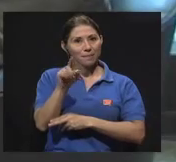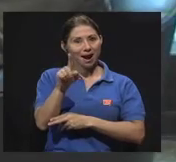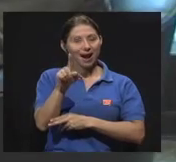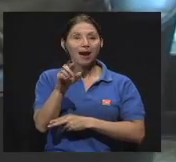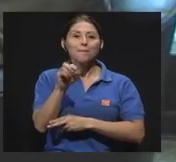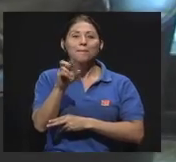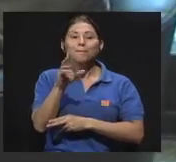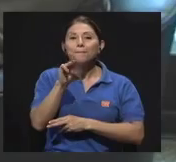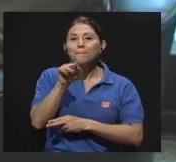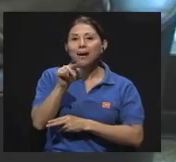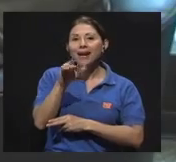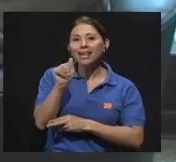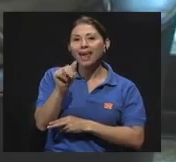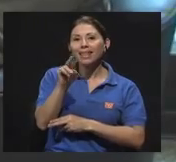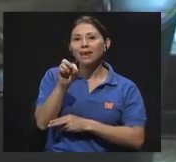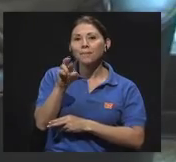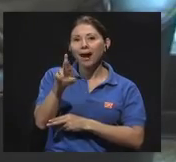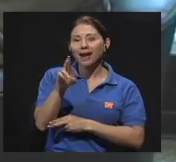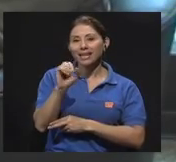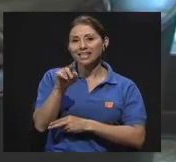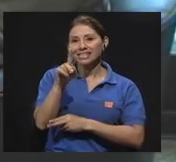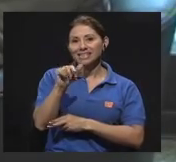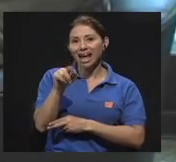Pablo Montero y María del Maris.